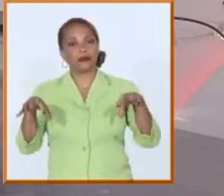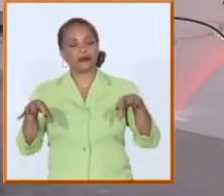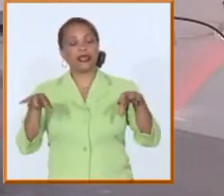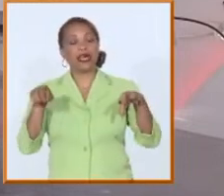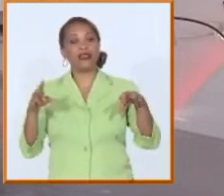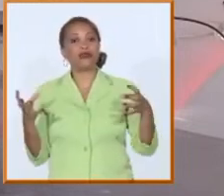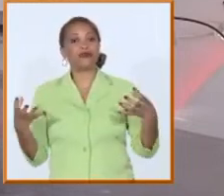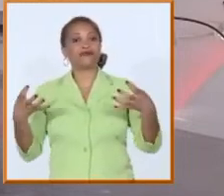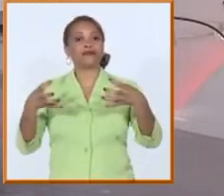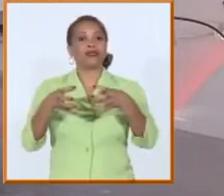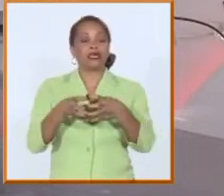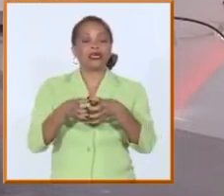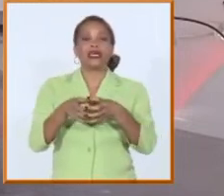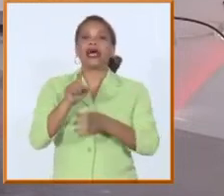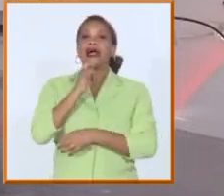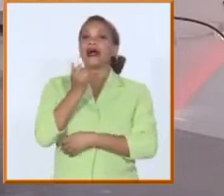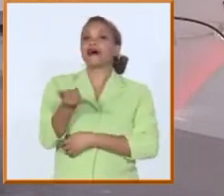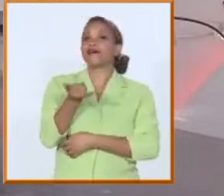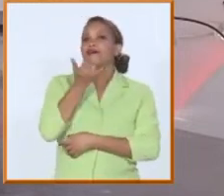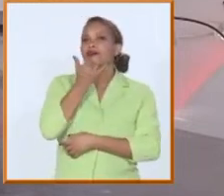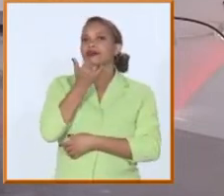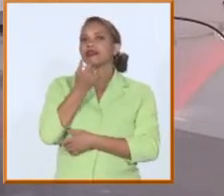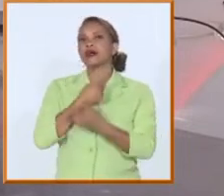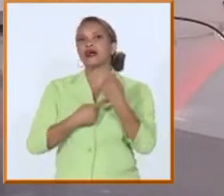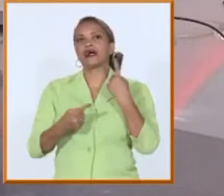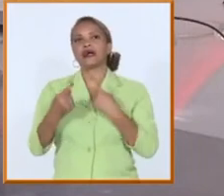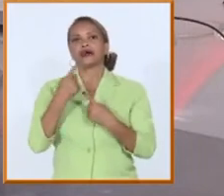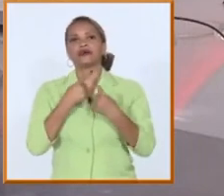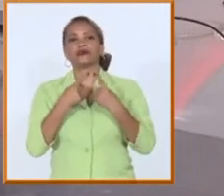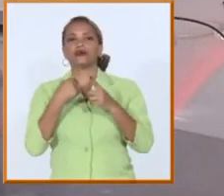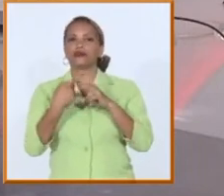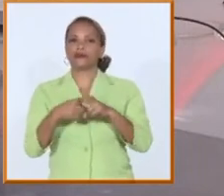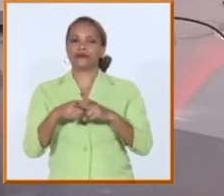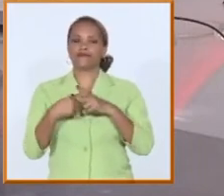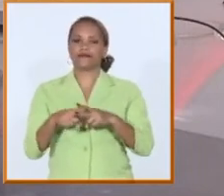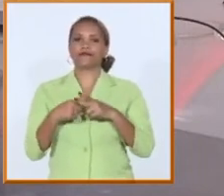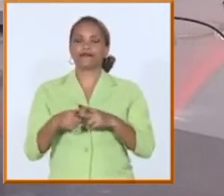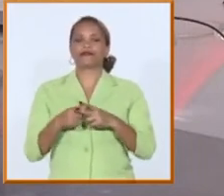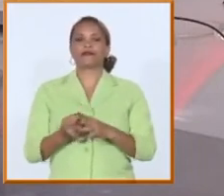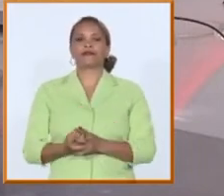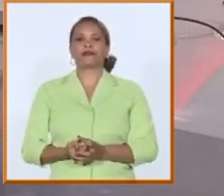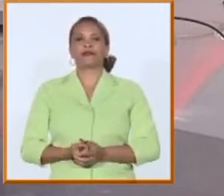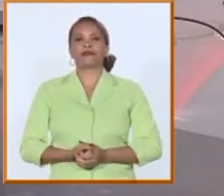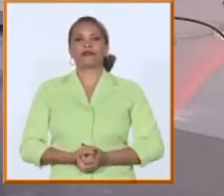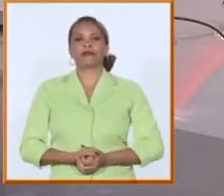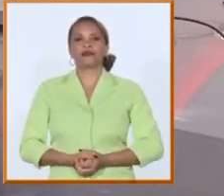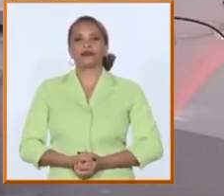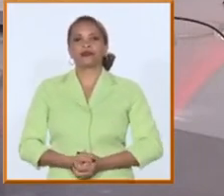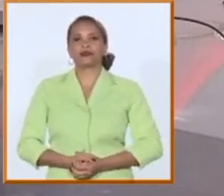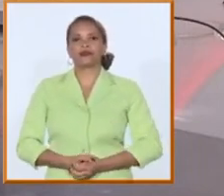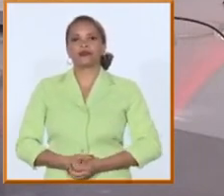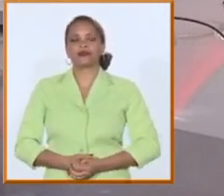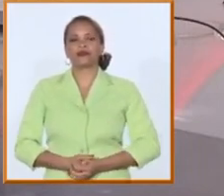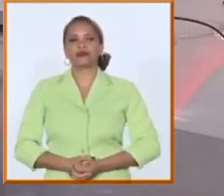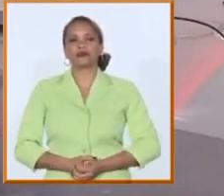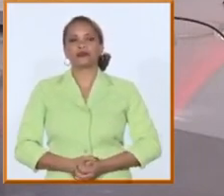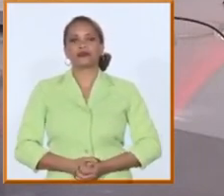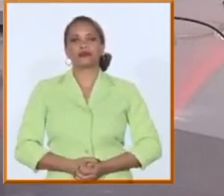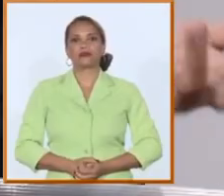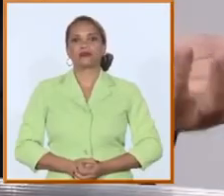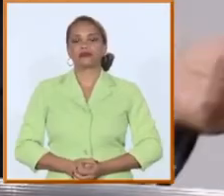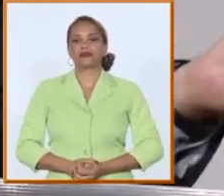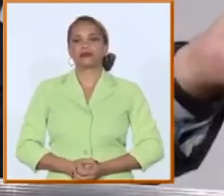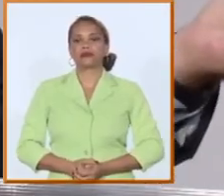atentaba o atenta con algunos con la solución exitosa de algunas situaciones algunas problemáticas que se dan